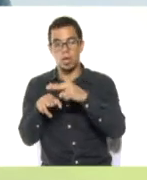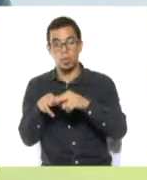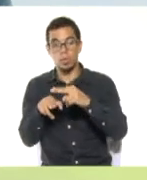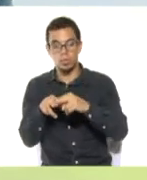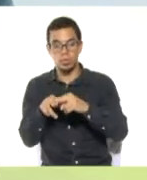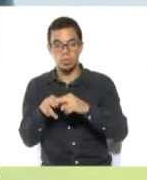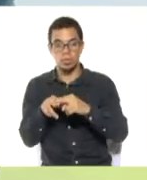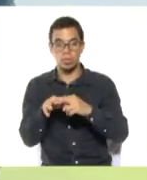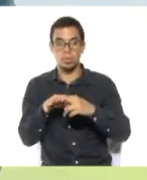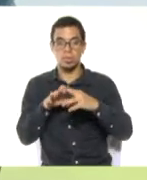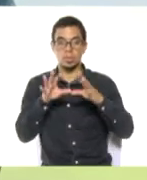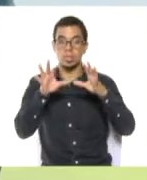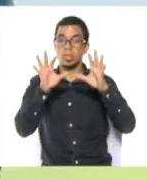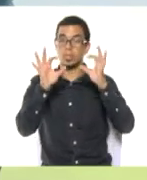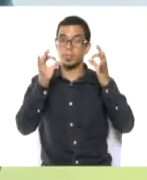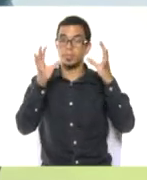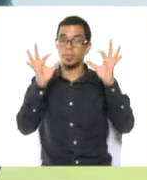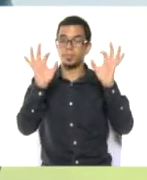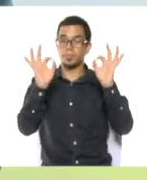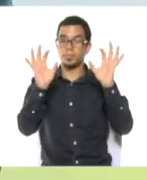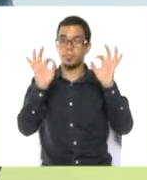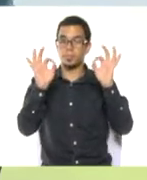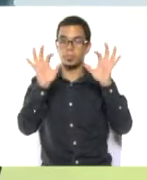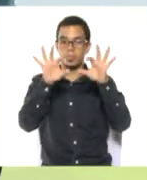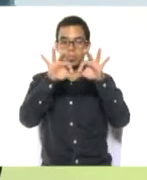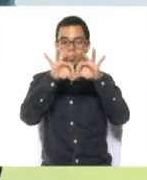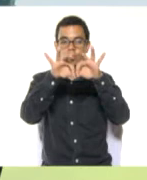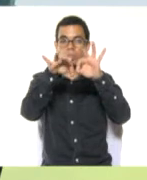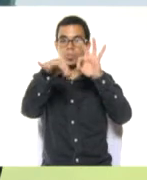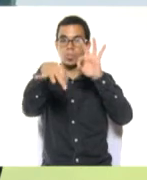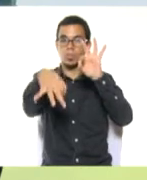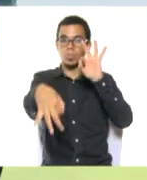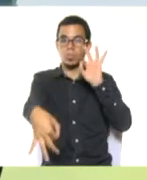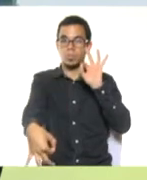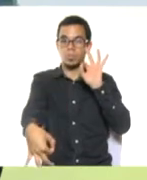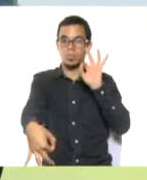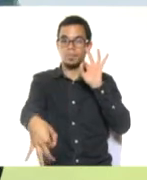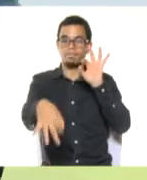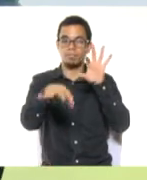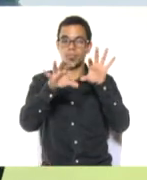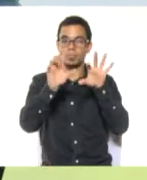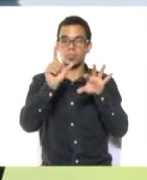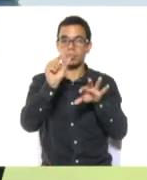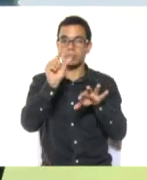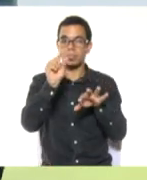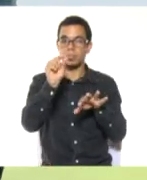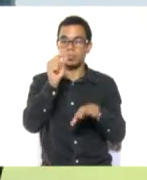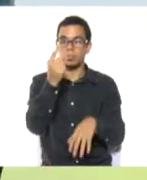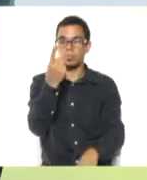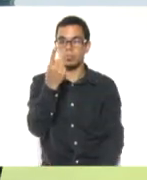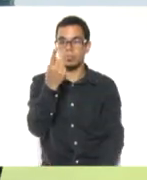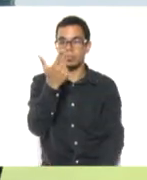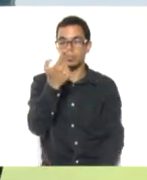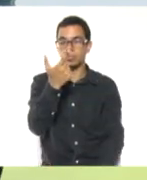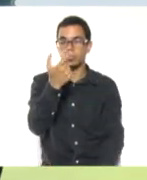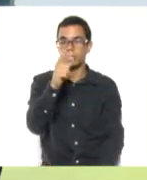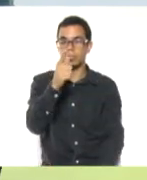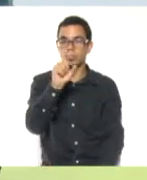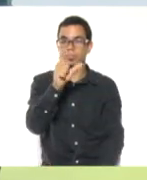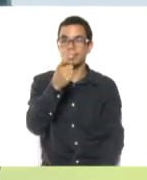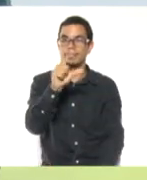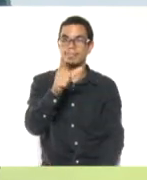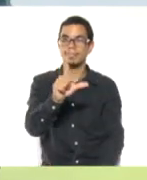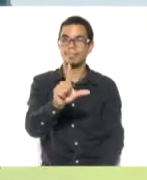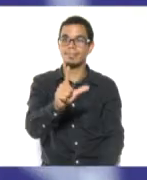también lo que es la técnica del rasgado. Con el movimiento de pinza de nuestros dos dedos, el dedo pulgar y el dedo